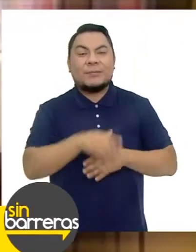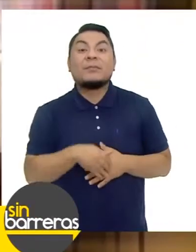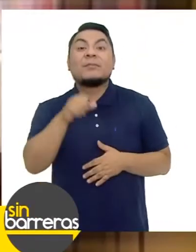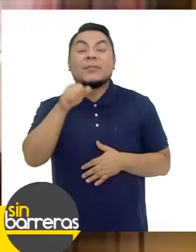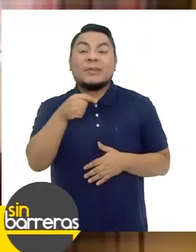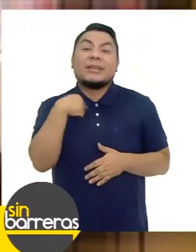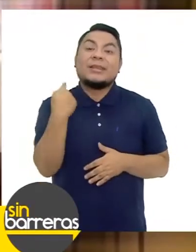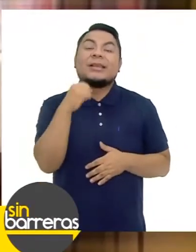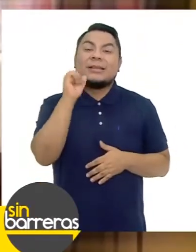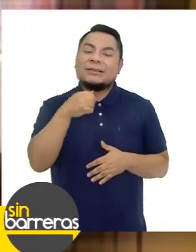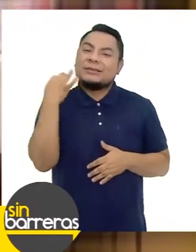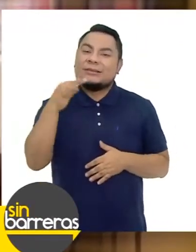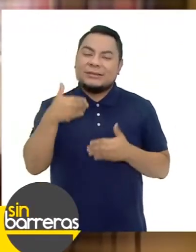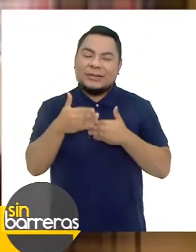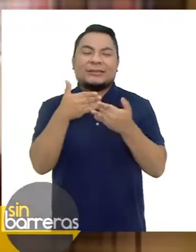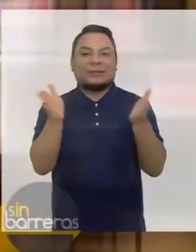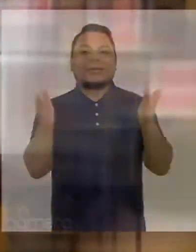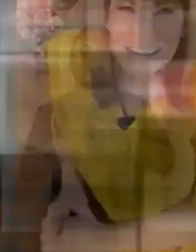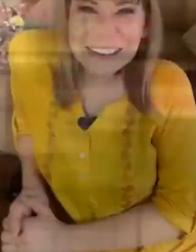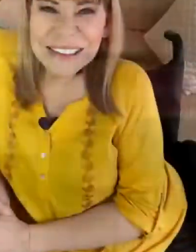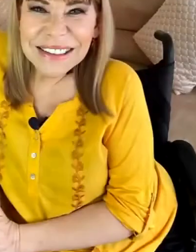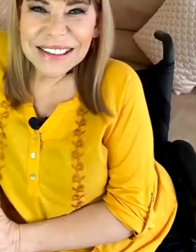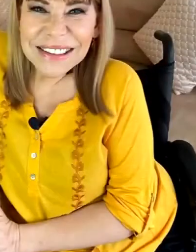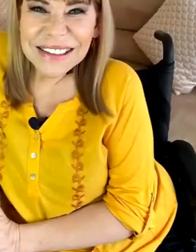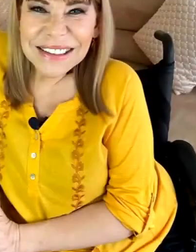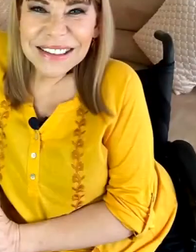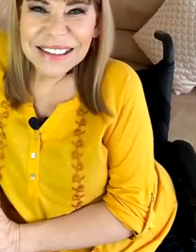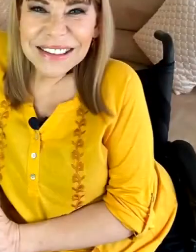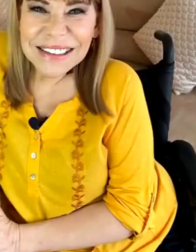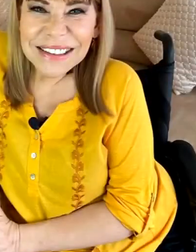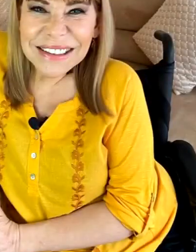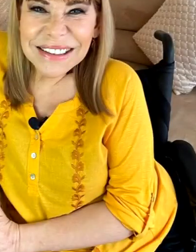muchísimo Y vamos Siempre sin barreras